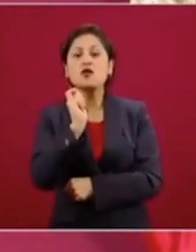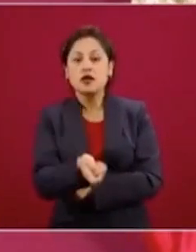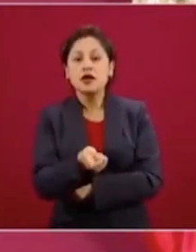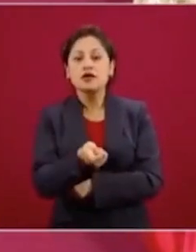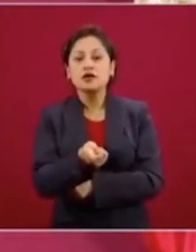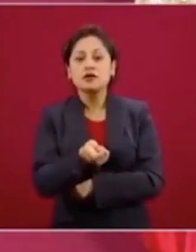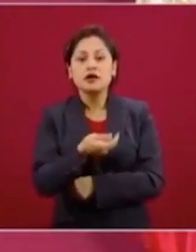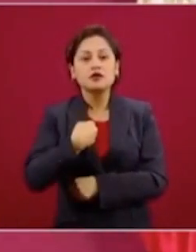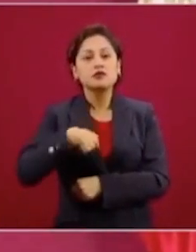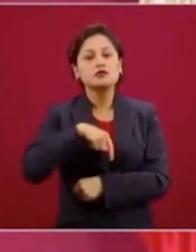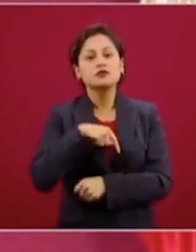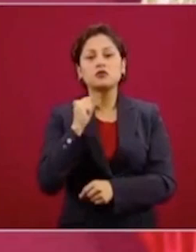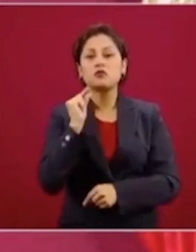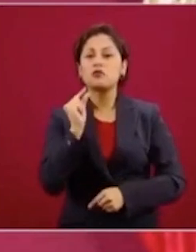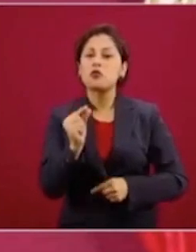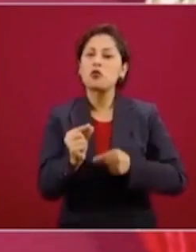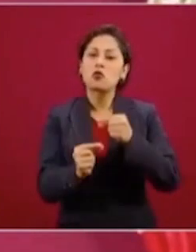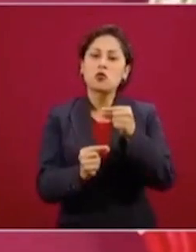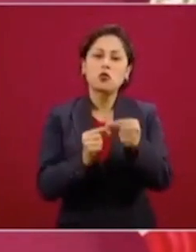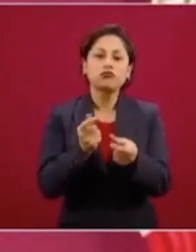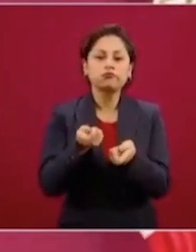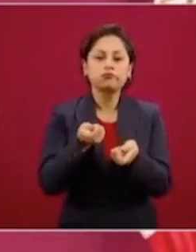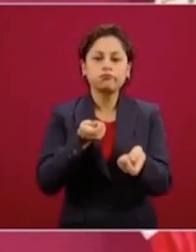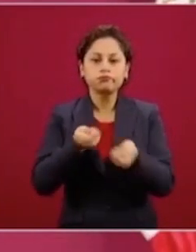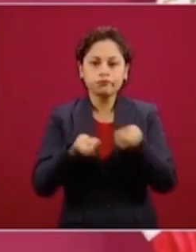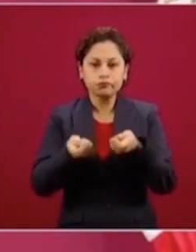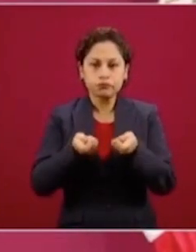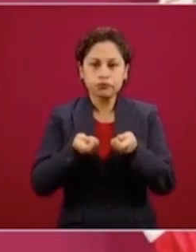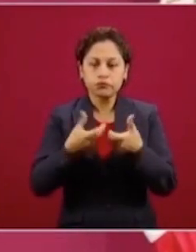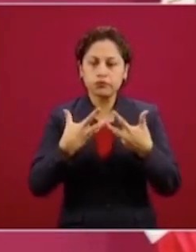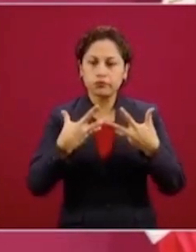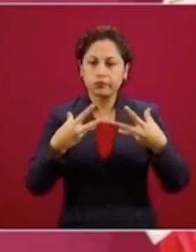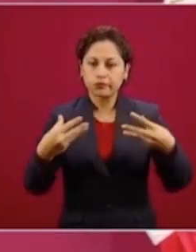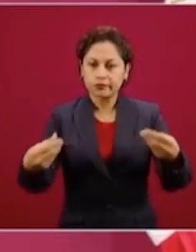domando la pandemia